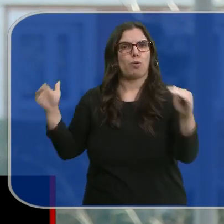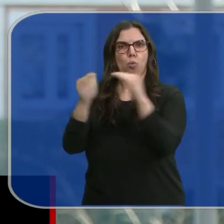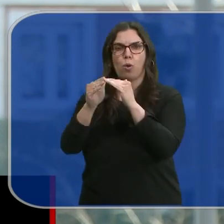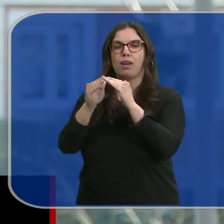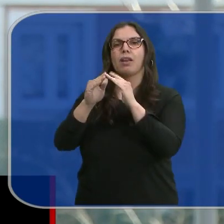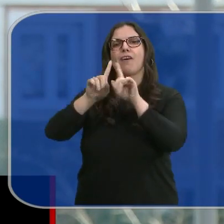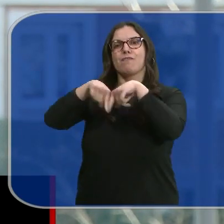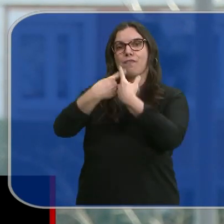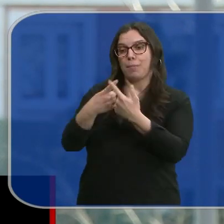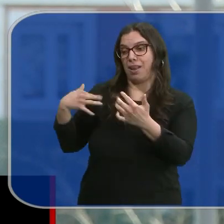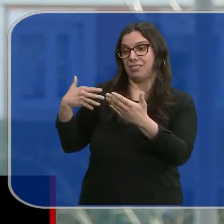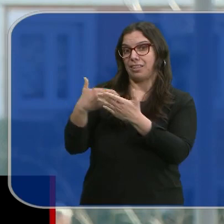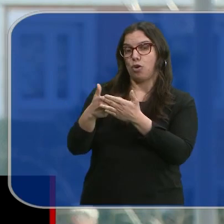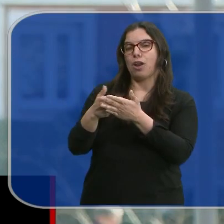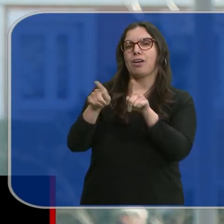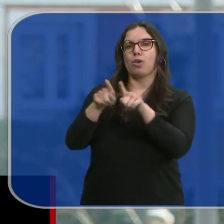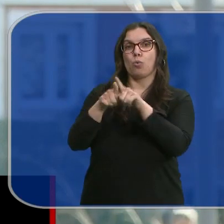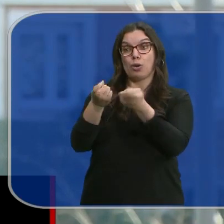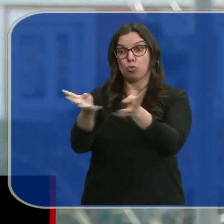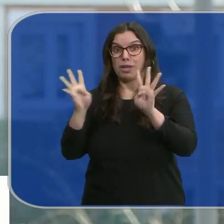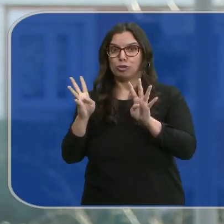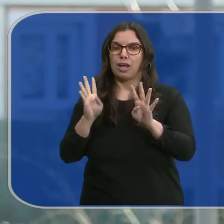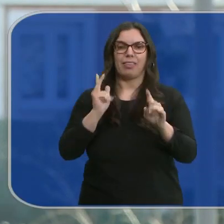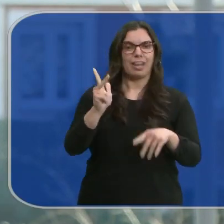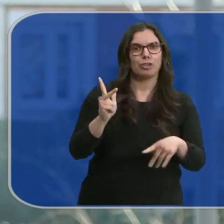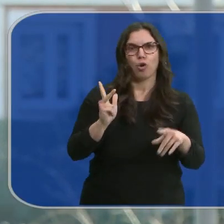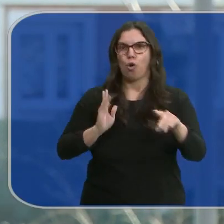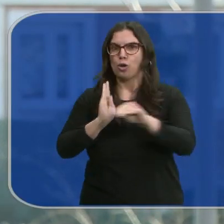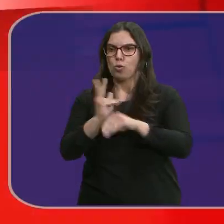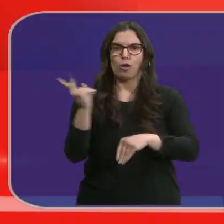ayudas que las conocidas hasta ahora como familias numerosas.